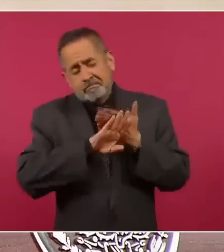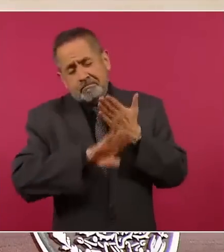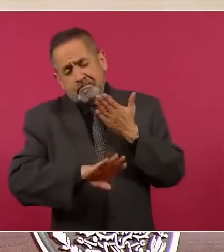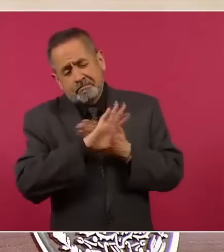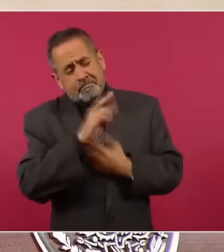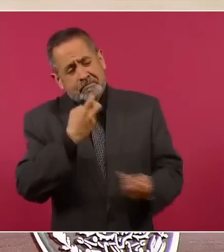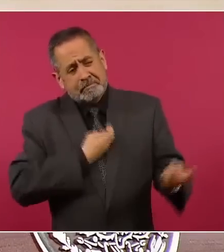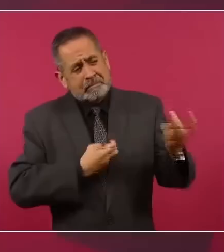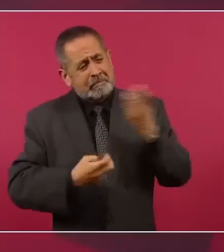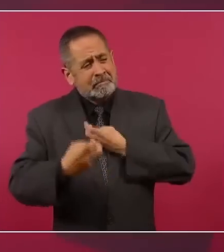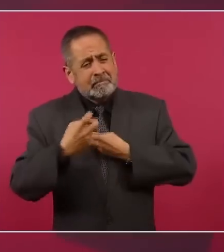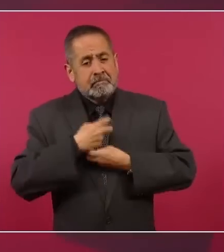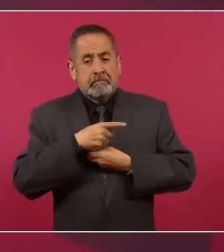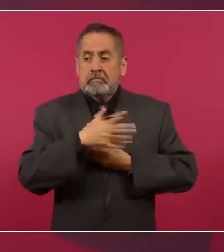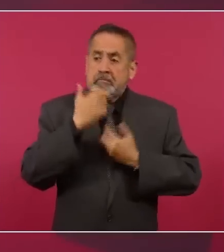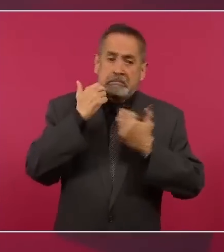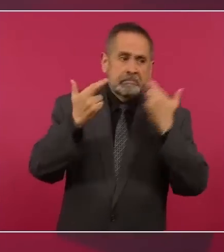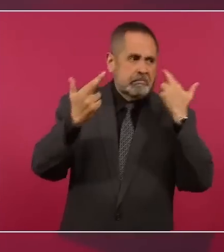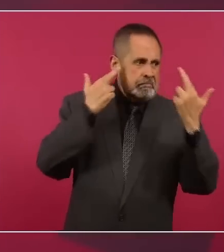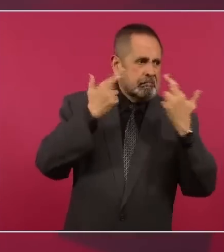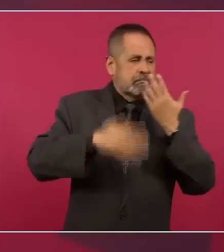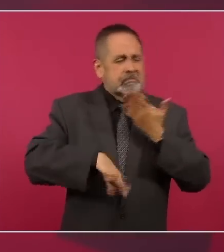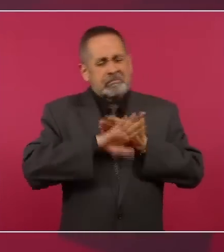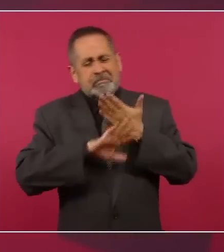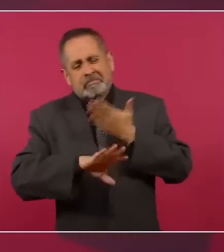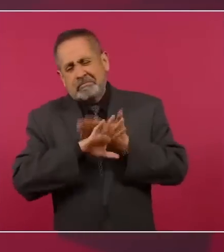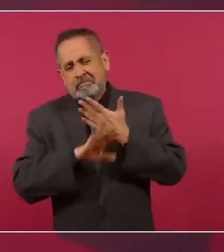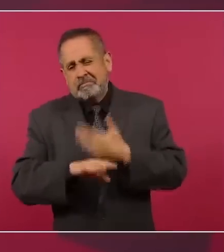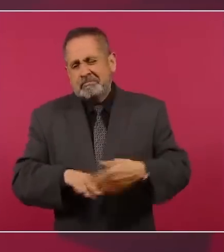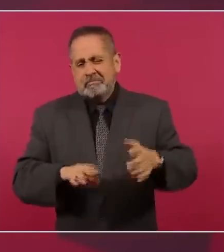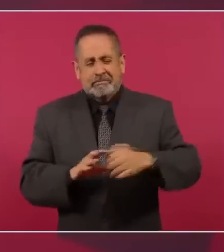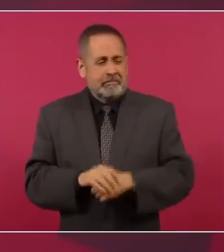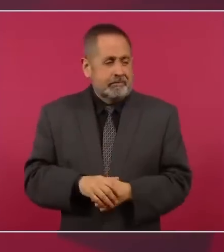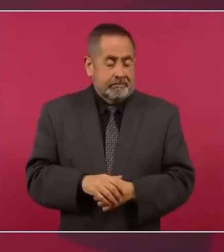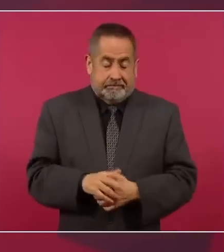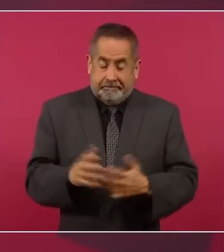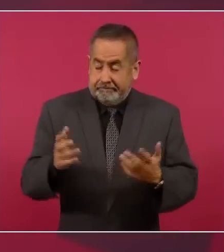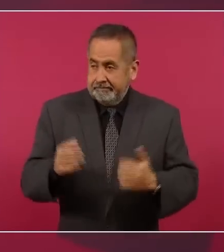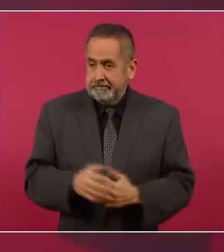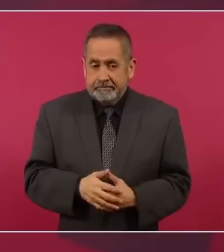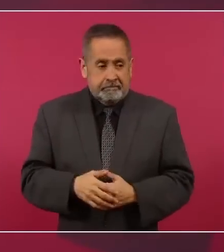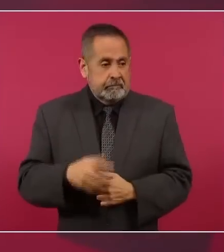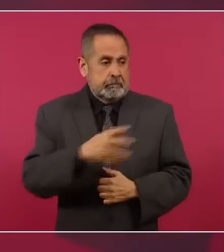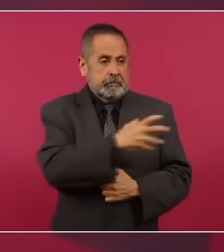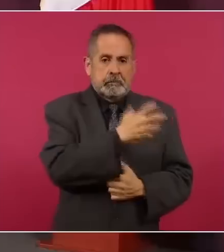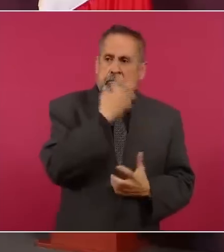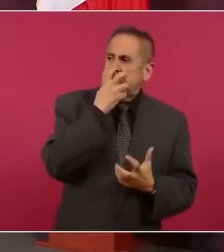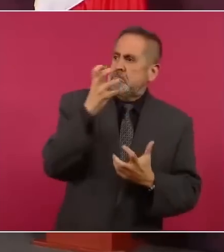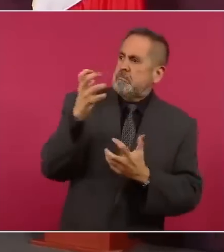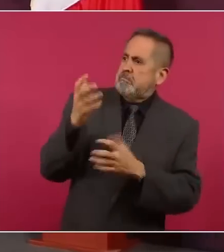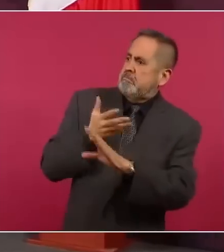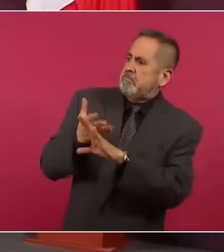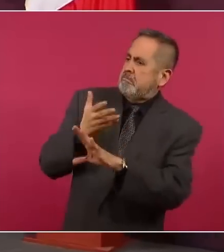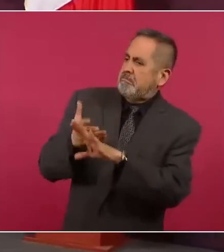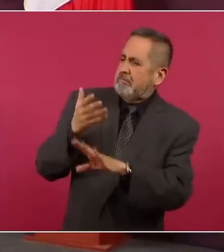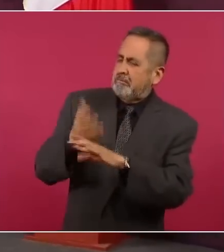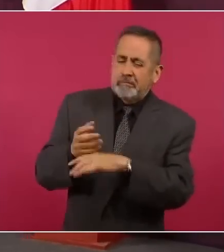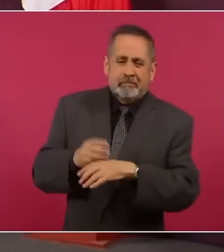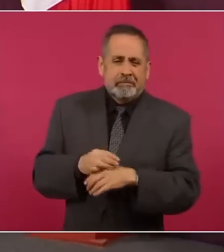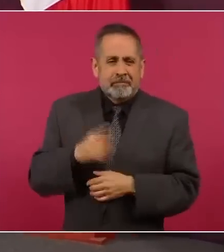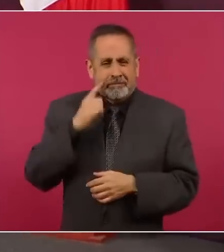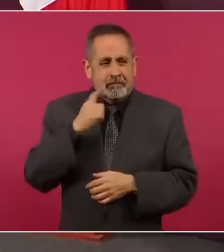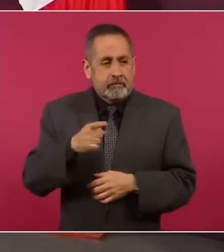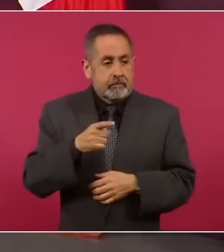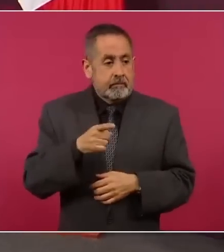gritan como peregoneros y